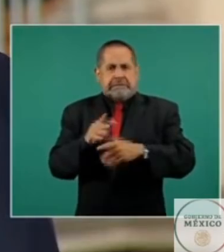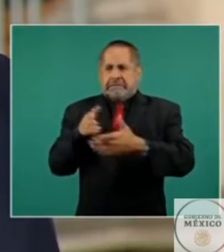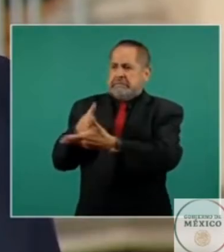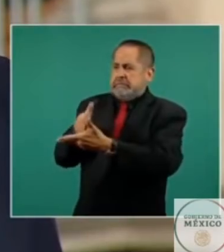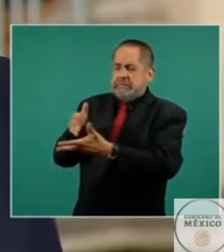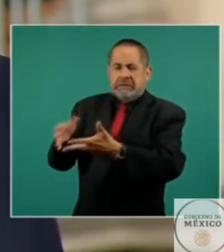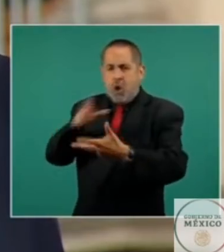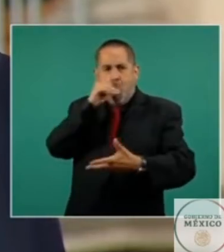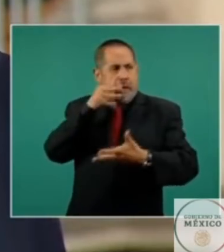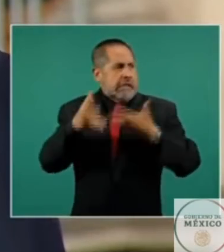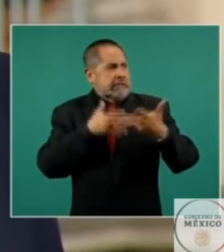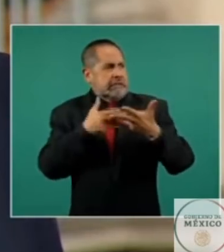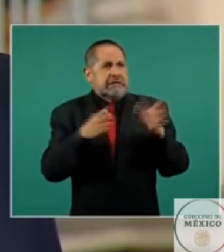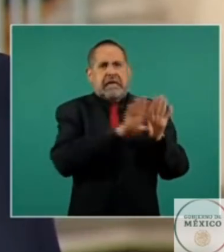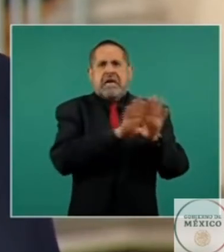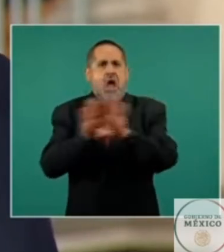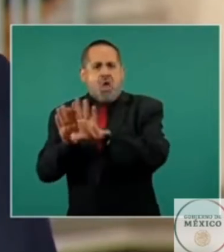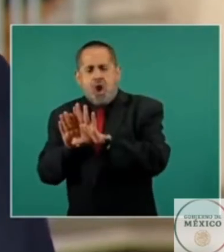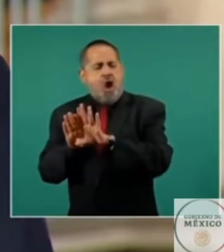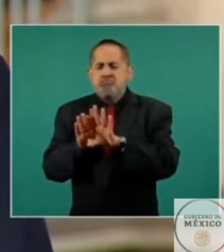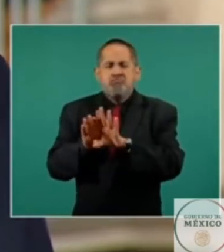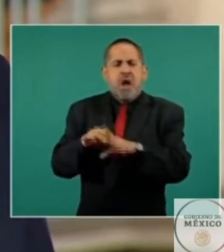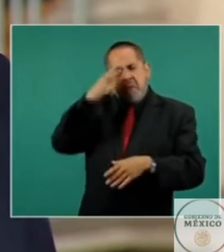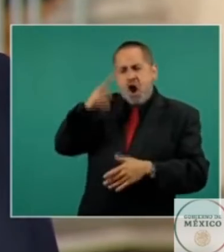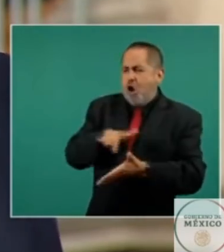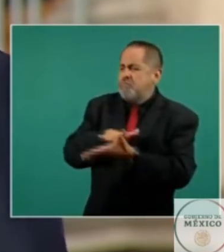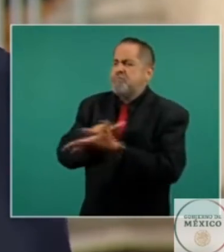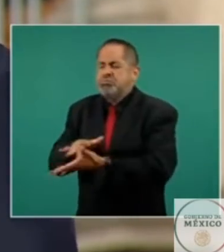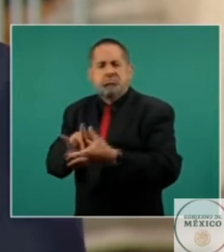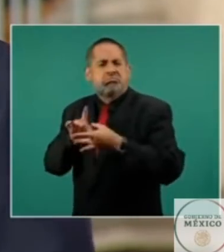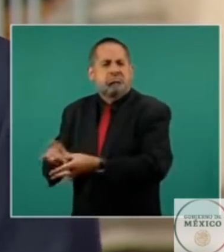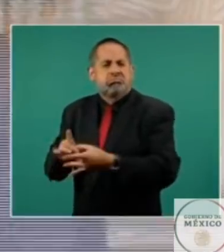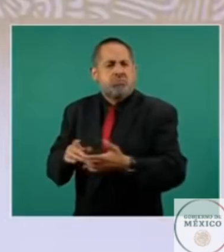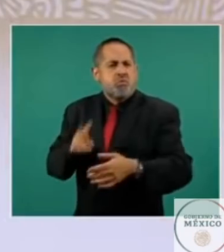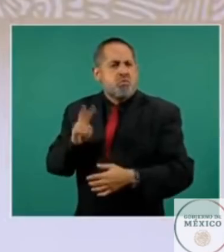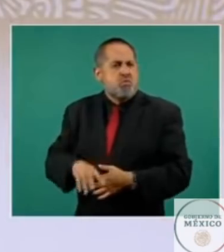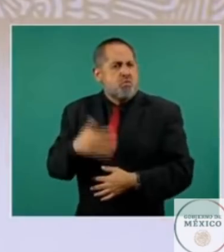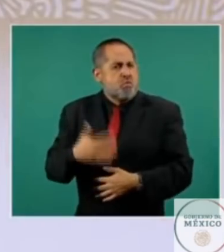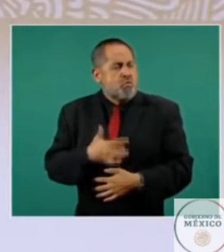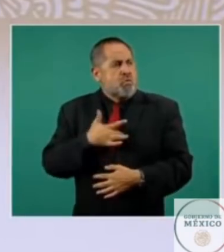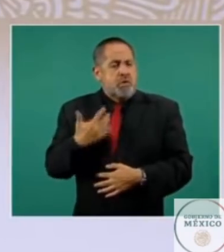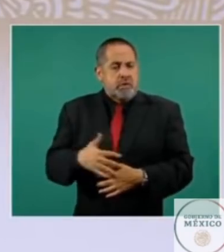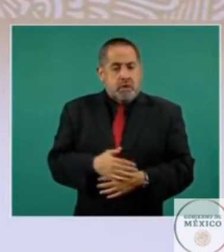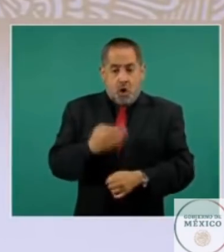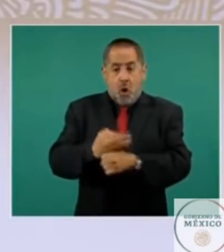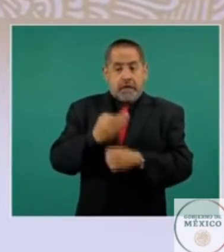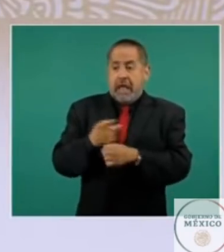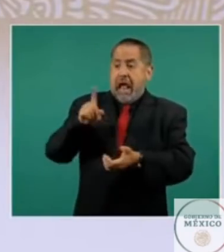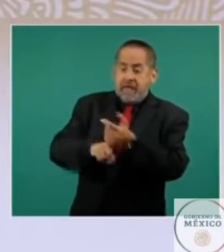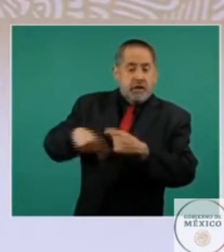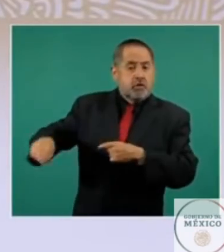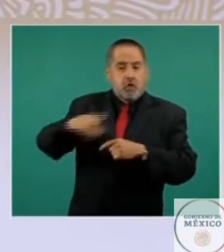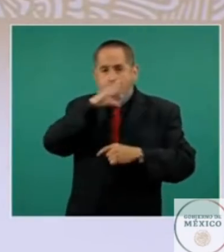pero en particular para los países de menor desarrollo estamos enfrentando paralelamente una agresiva